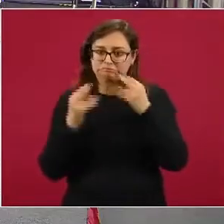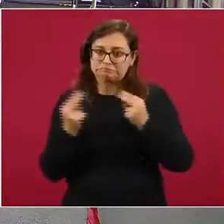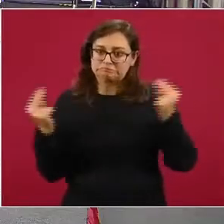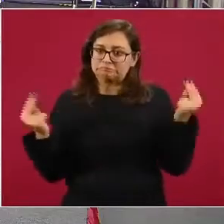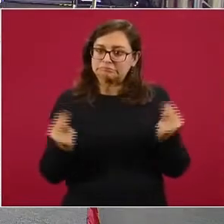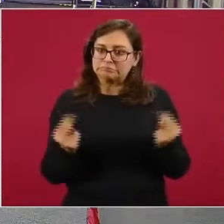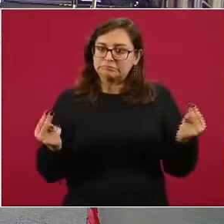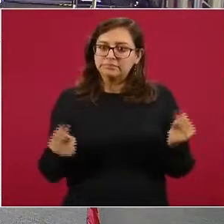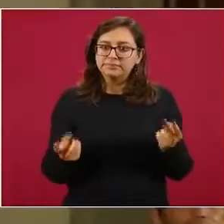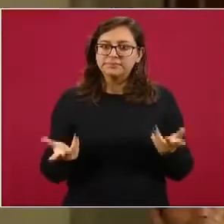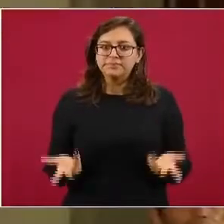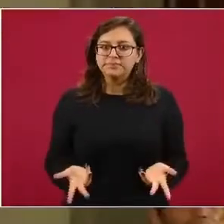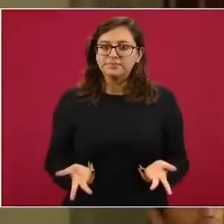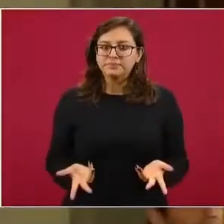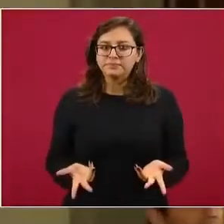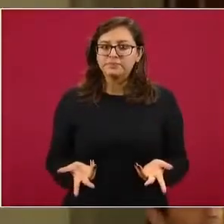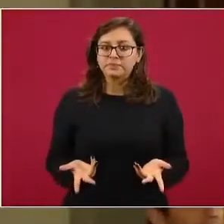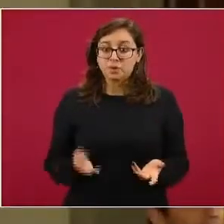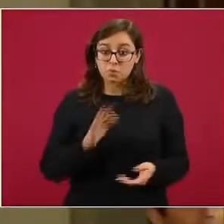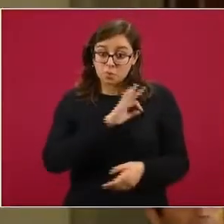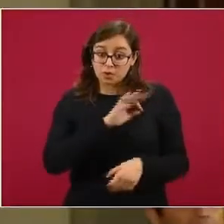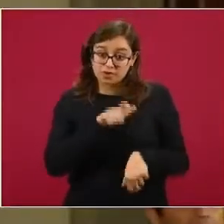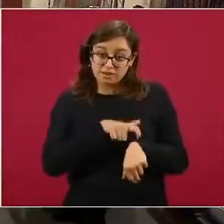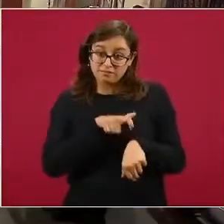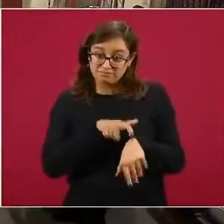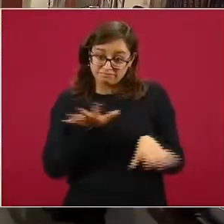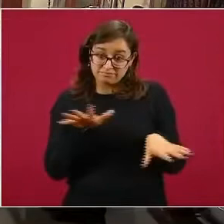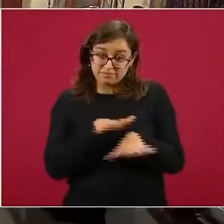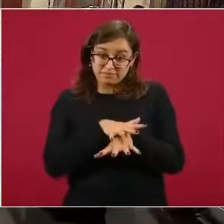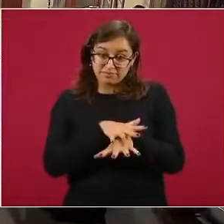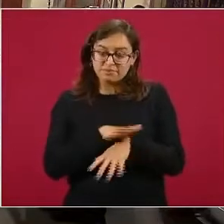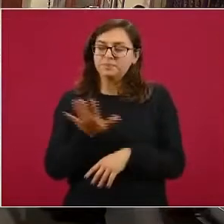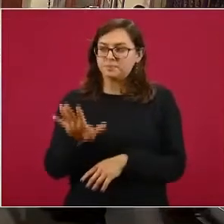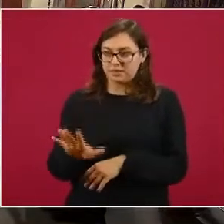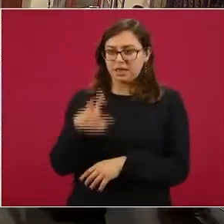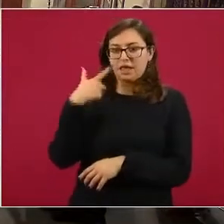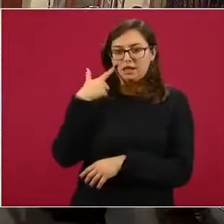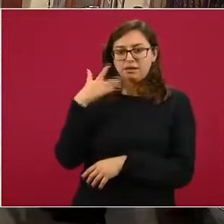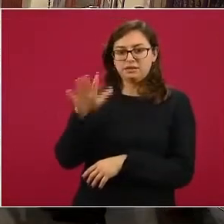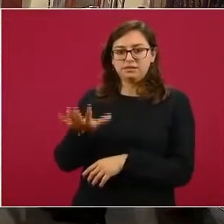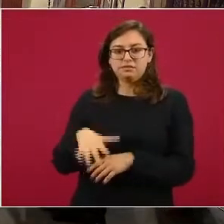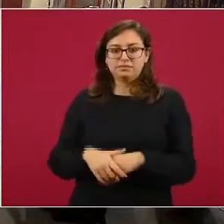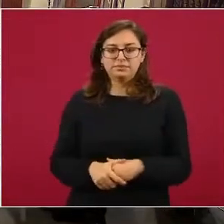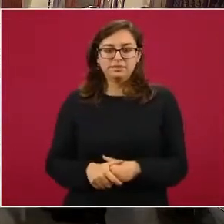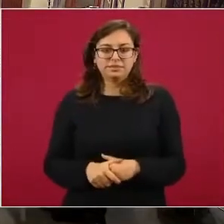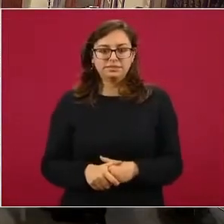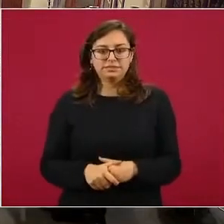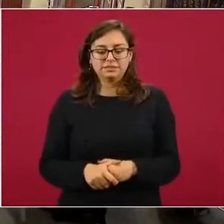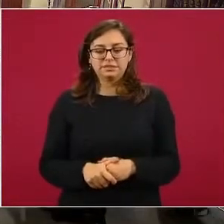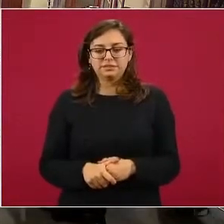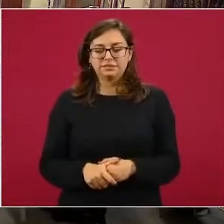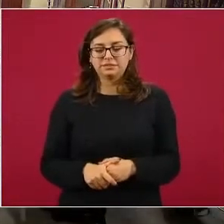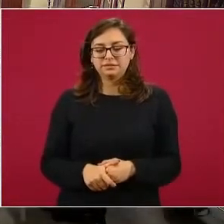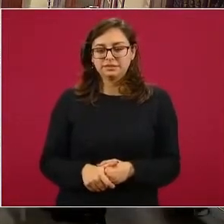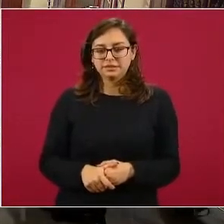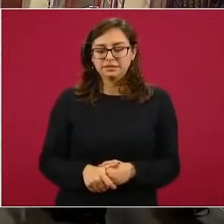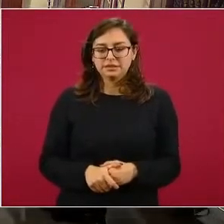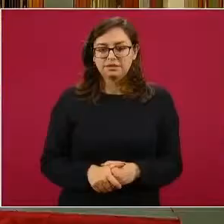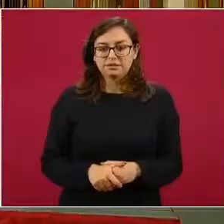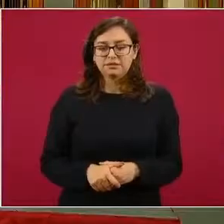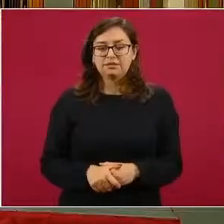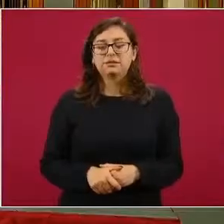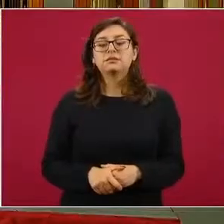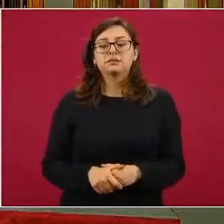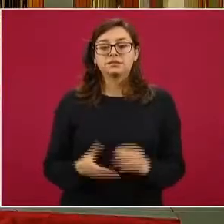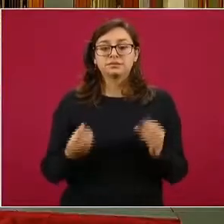etcétera, entonces ver si es posible que se considere el tema. Gracias. Lo vemos con mucho gusto. Este malo Alex, ¿quieres comentar? Sí, muchas